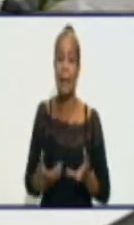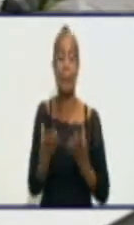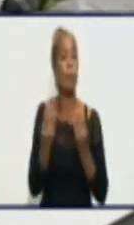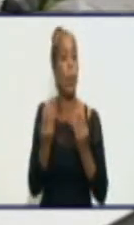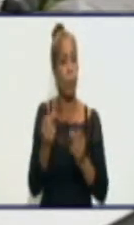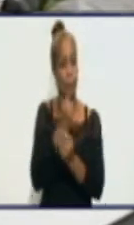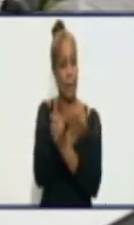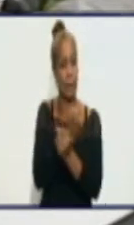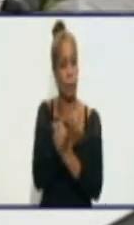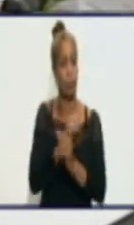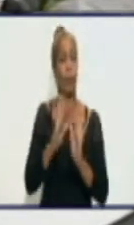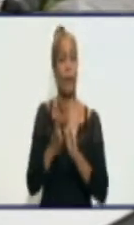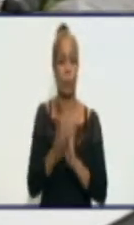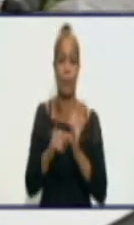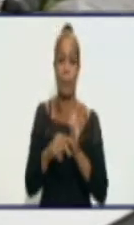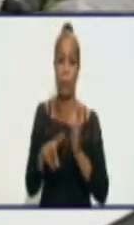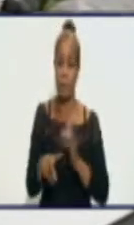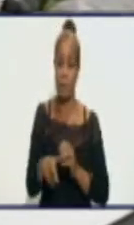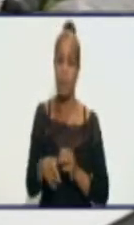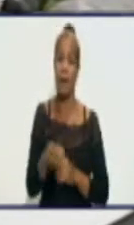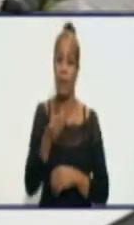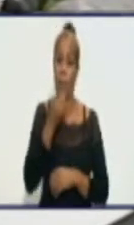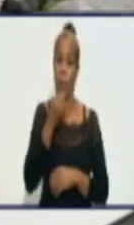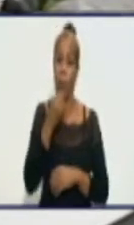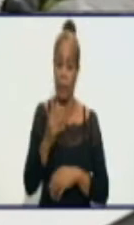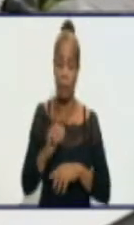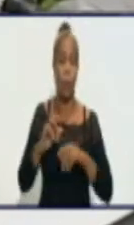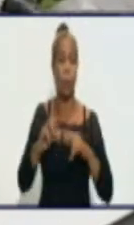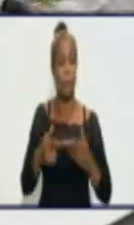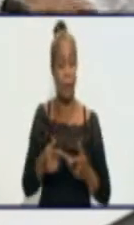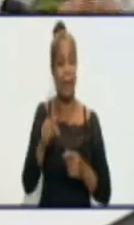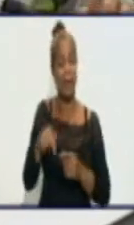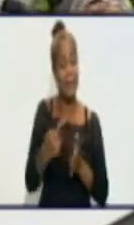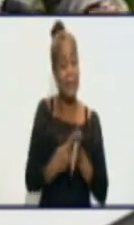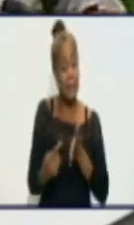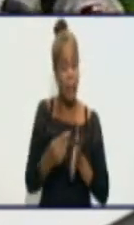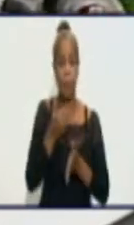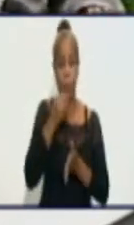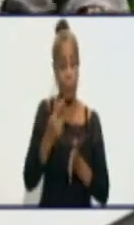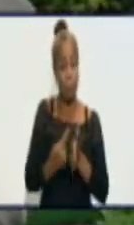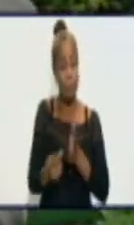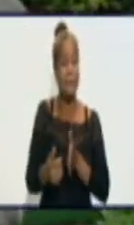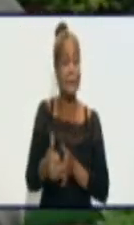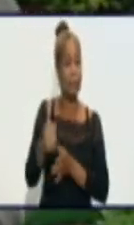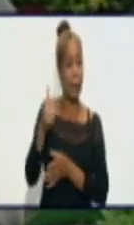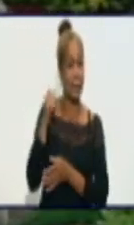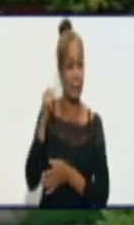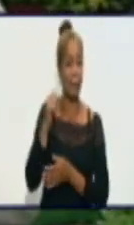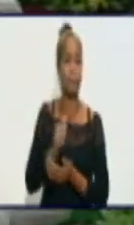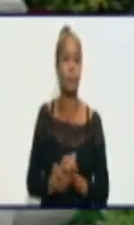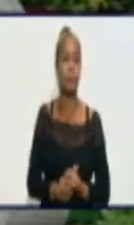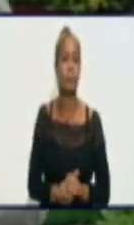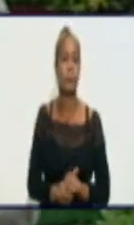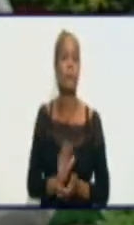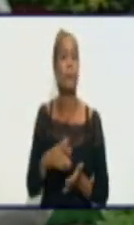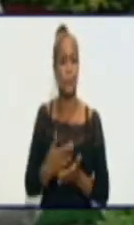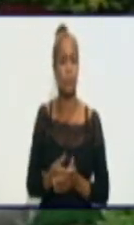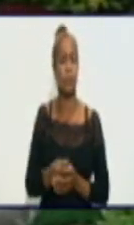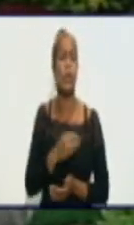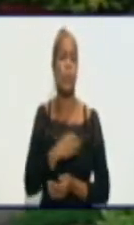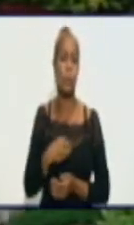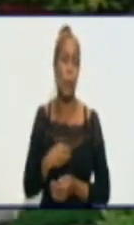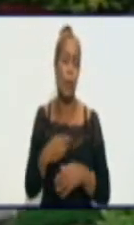peligroso porque podemos tener un franco retroceso en este sentido. Doctora, y es que la movilidad también de la población, al menos acá en la capital